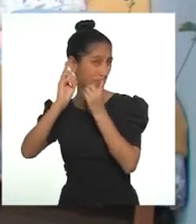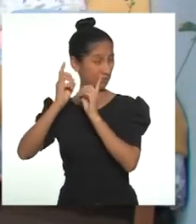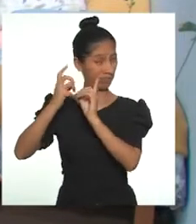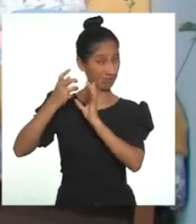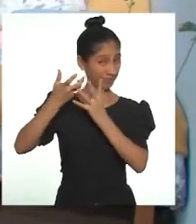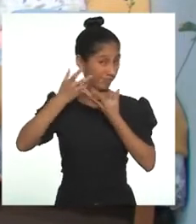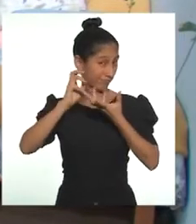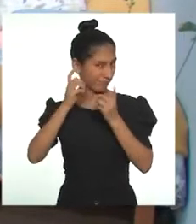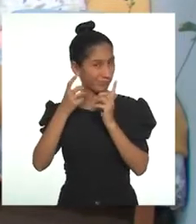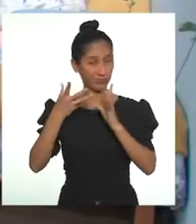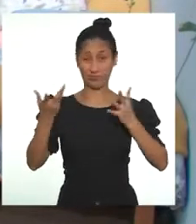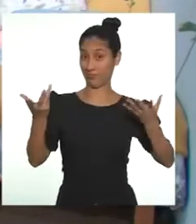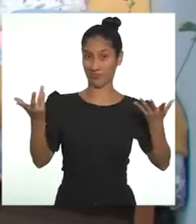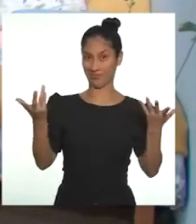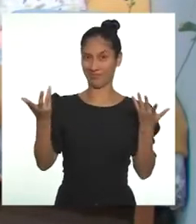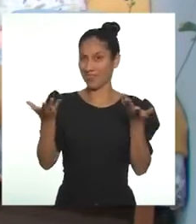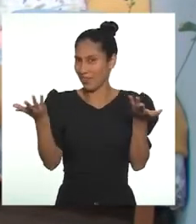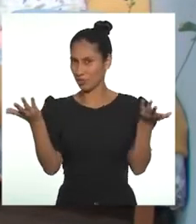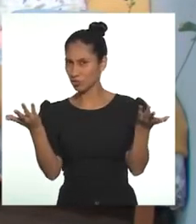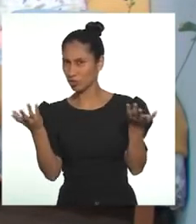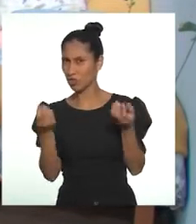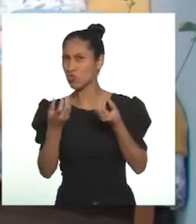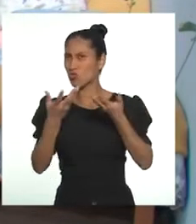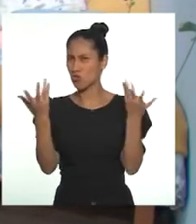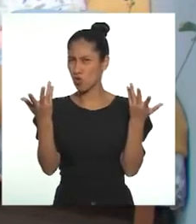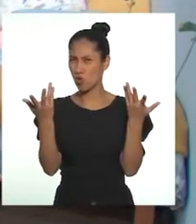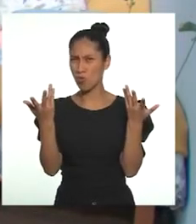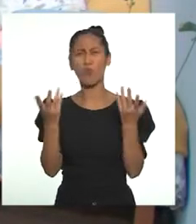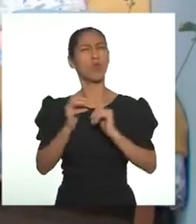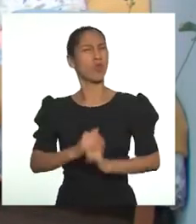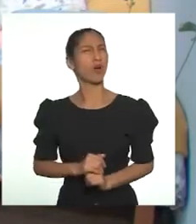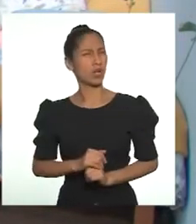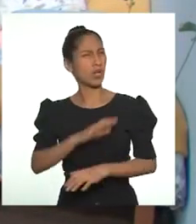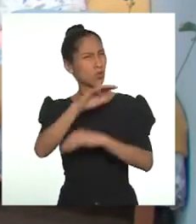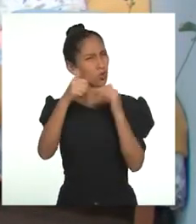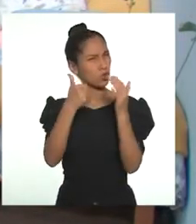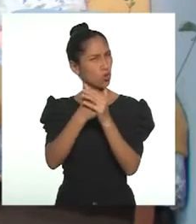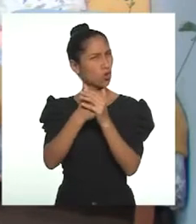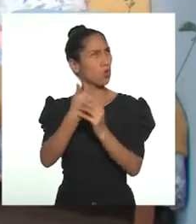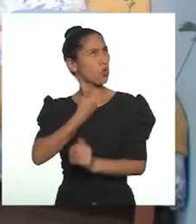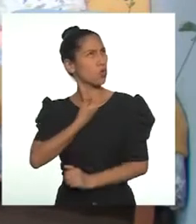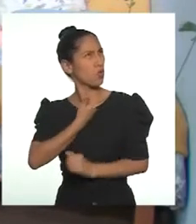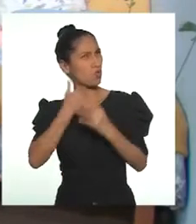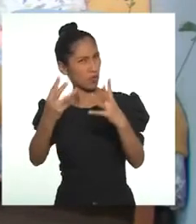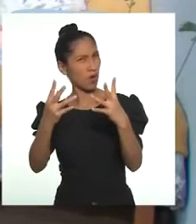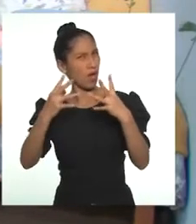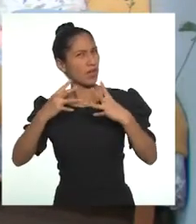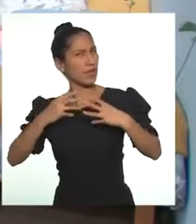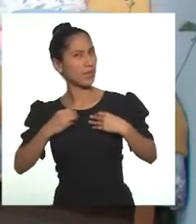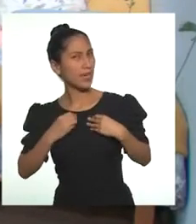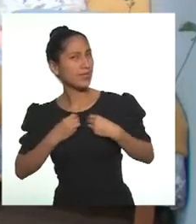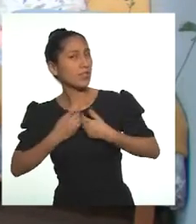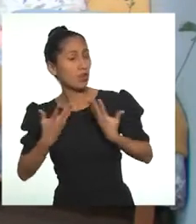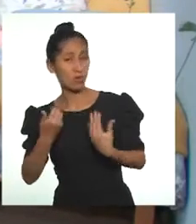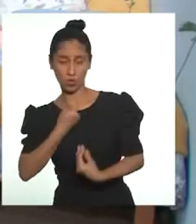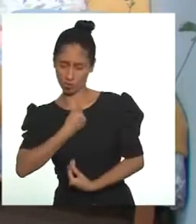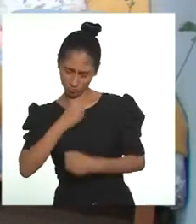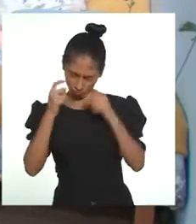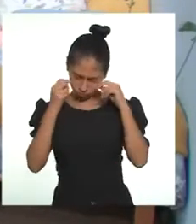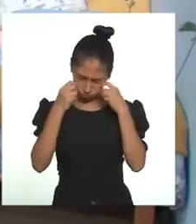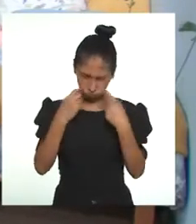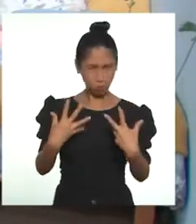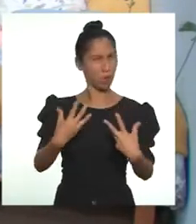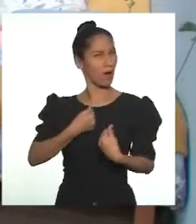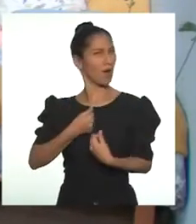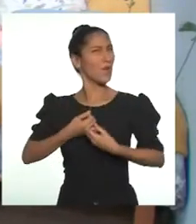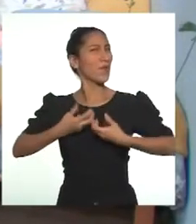No. Entonces, ¿cómo en medio de todo esto podemos aceptarnos como somos y valorarnos positivamente?